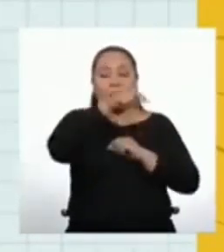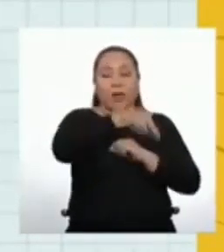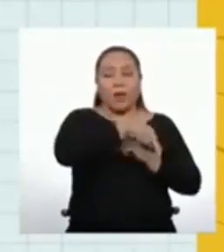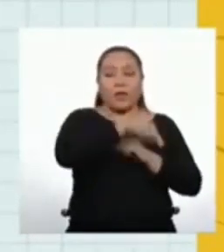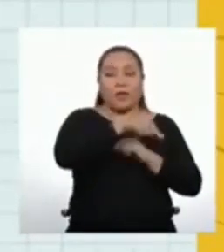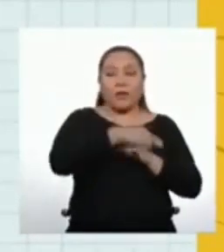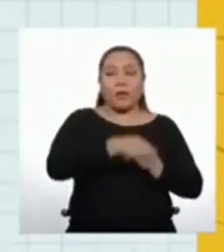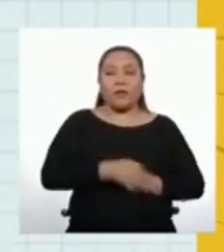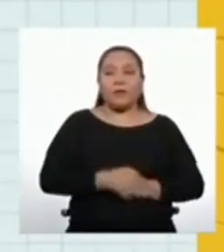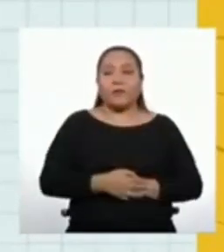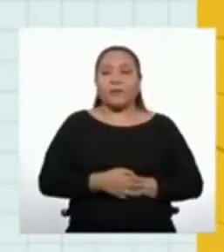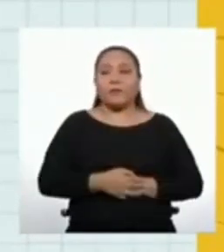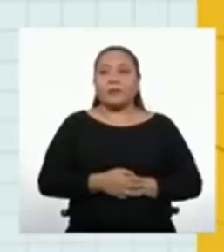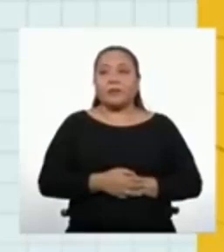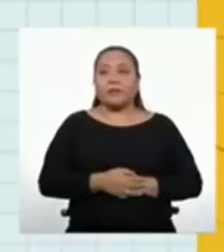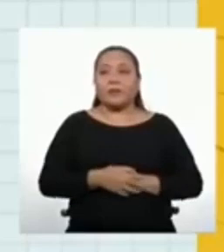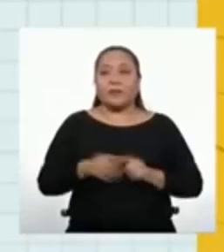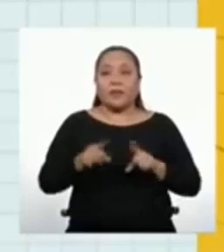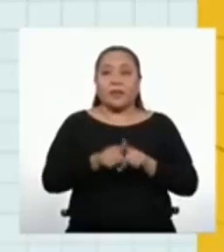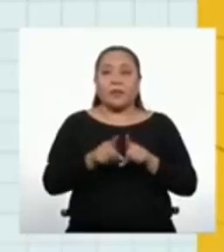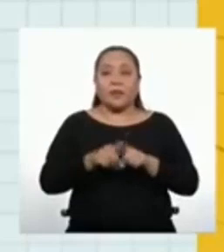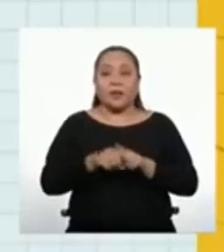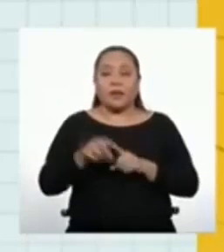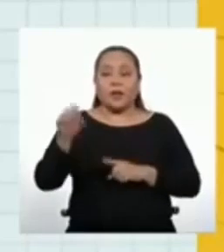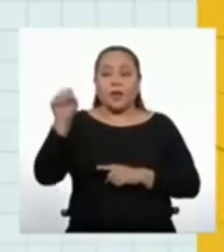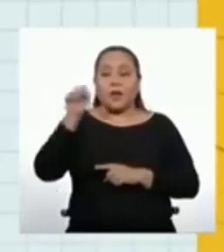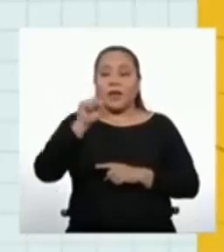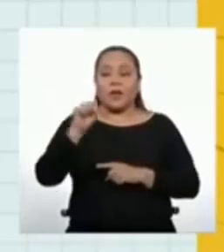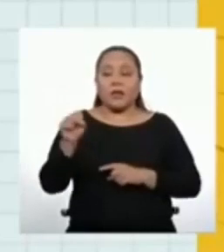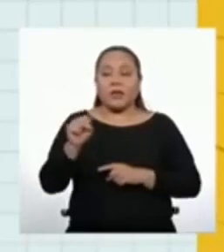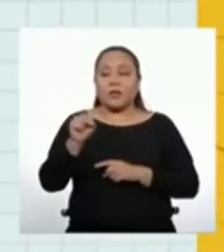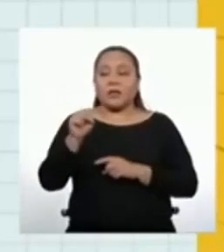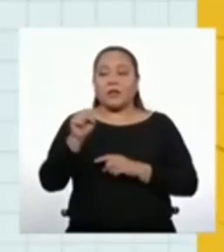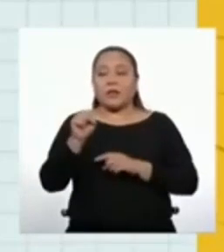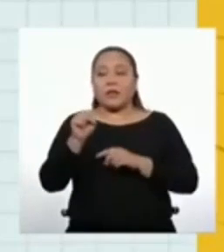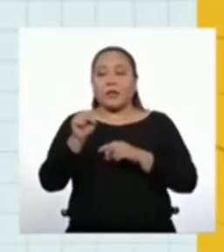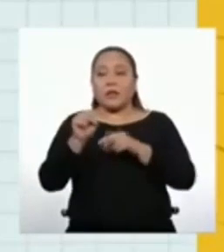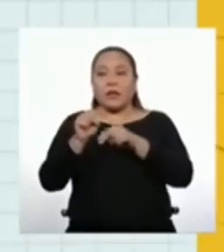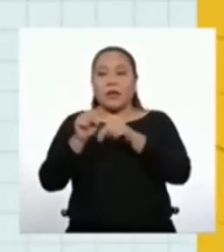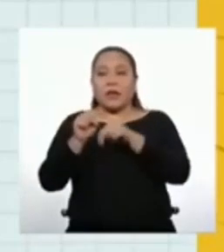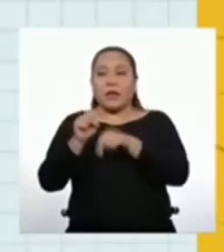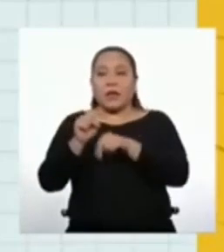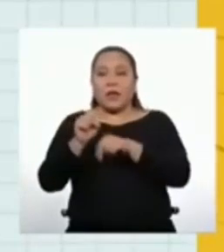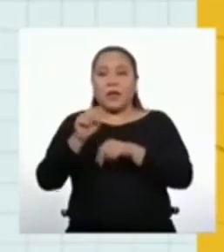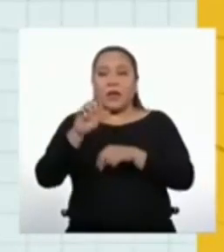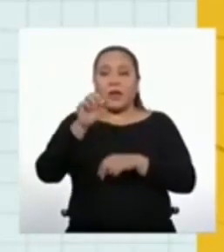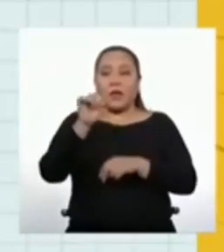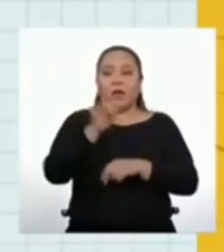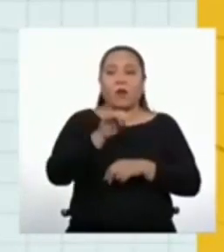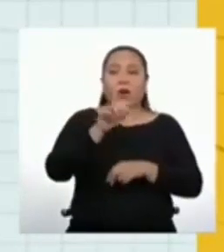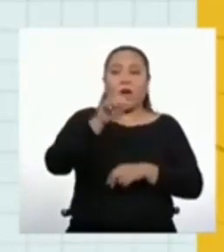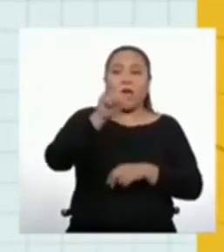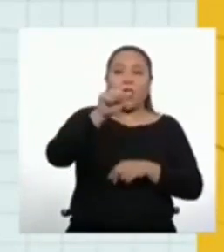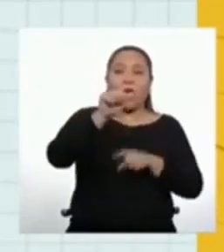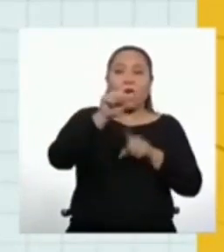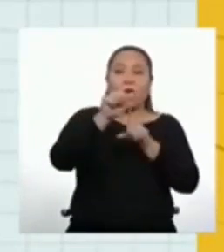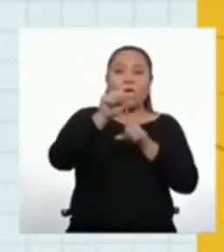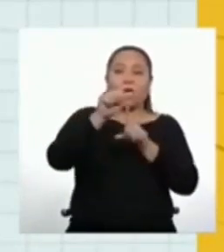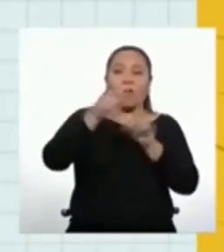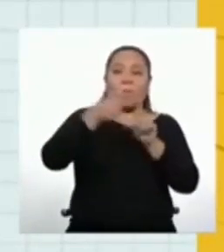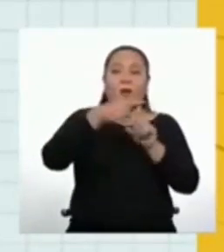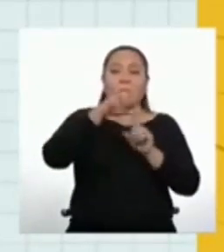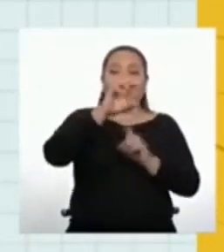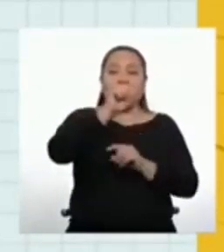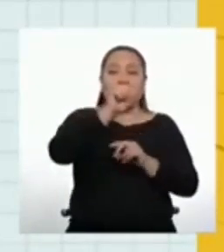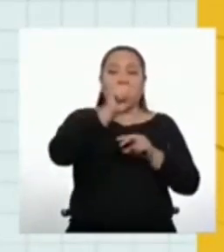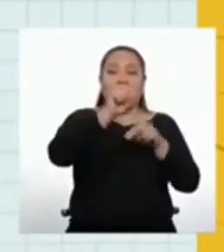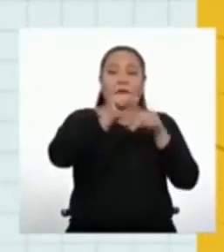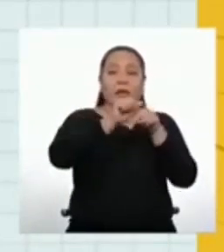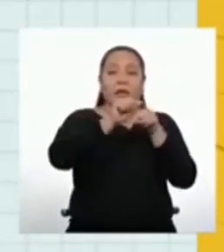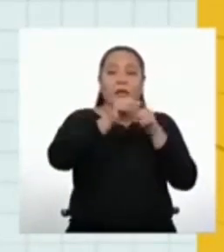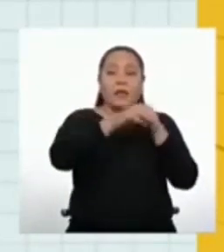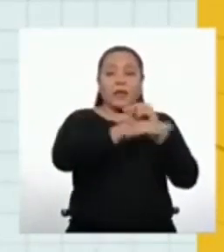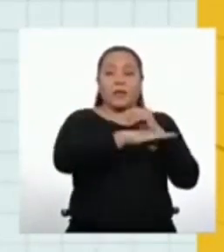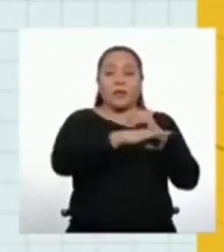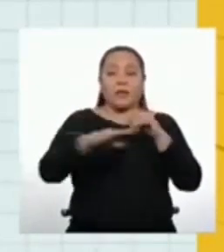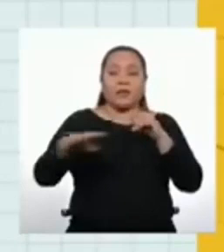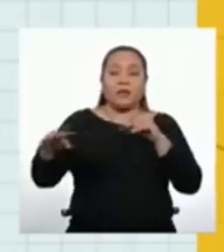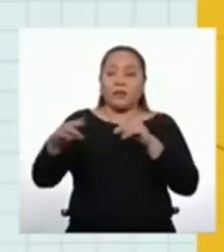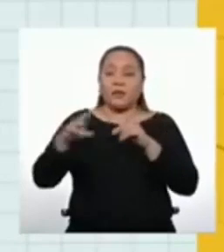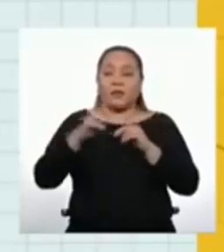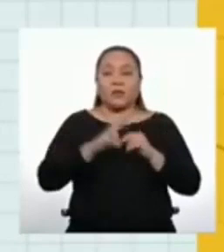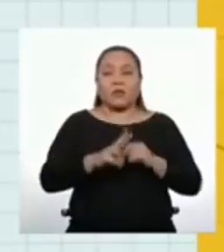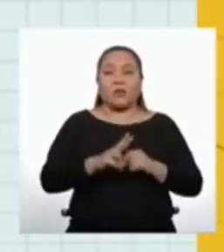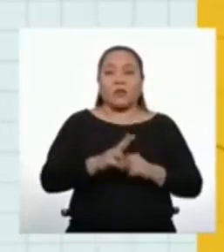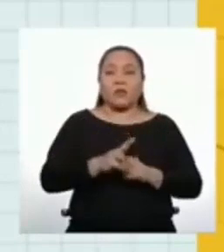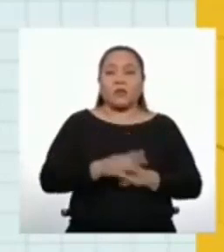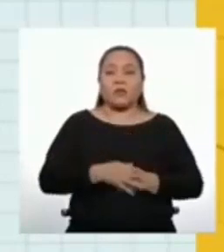podemos calcularlo por la suma de a sub 1 más a sub n dividido entre 2 y todo ese cociente